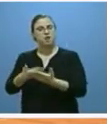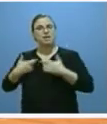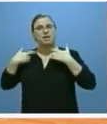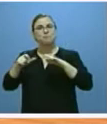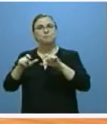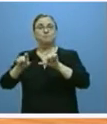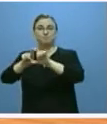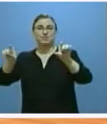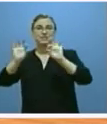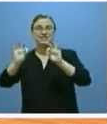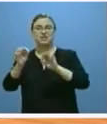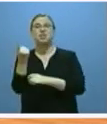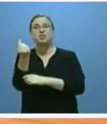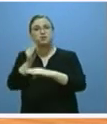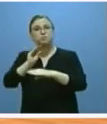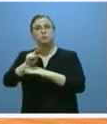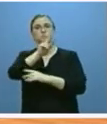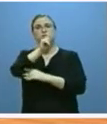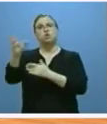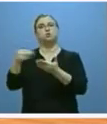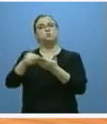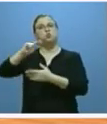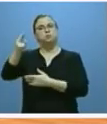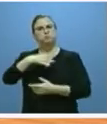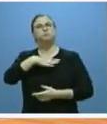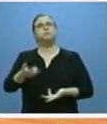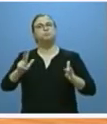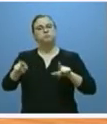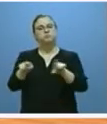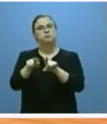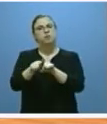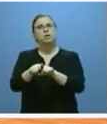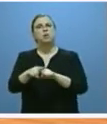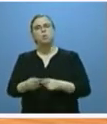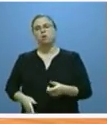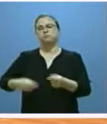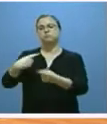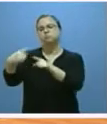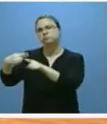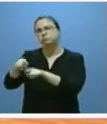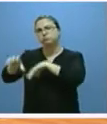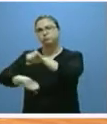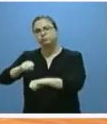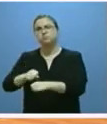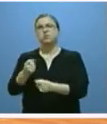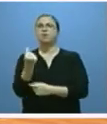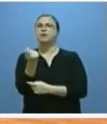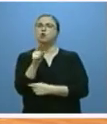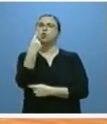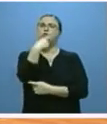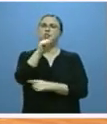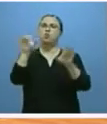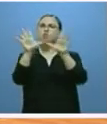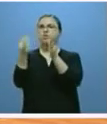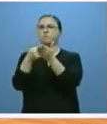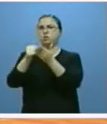dotado con 22 millones de euros que va a permitir garantizar operaciones por 110 millones de euros. Y en los próximos